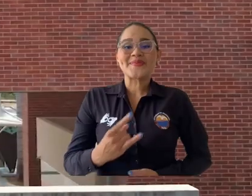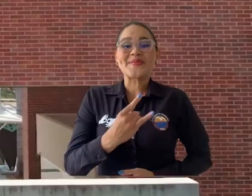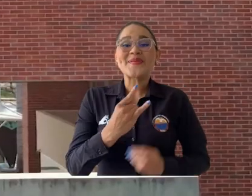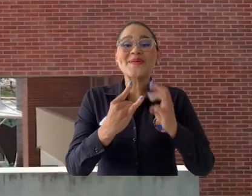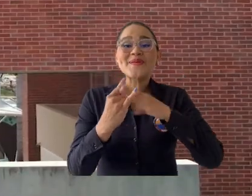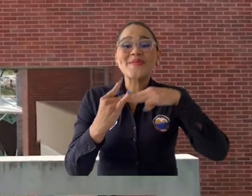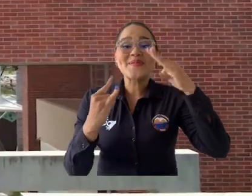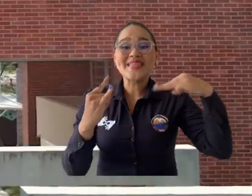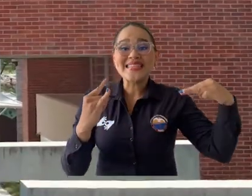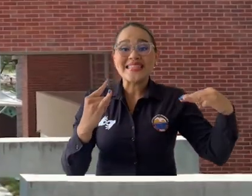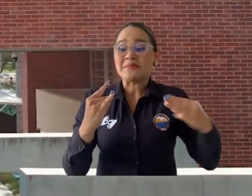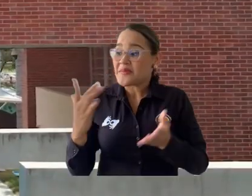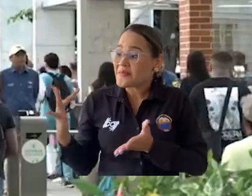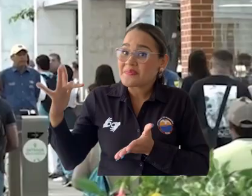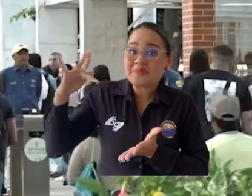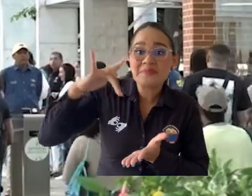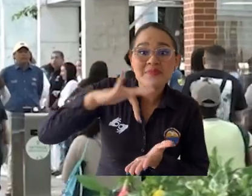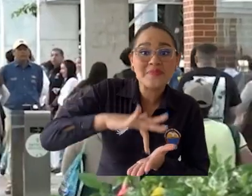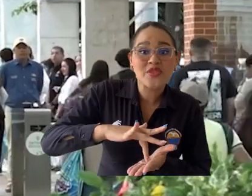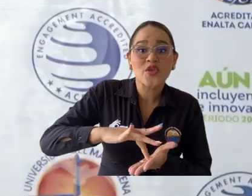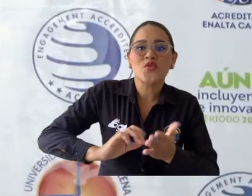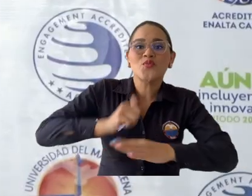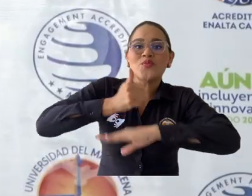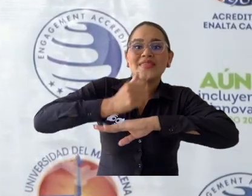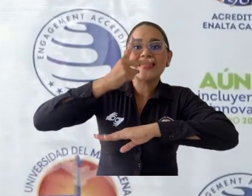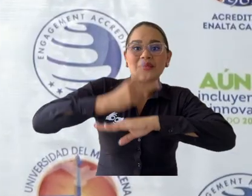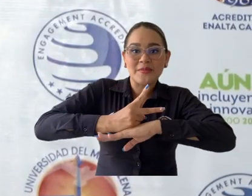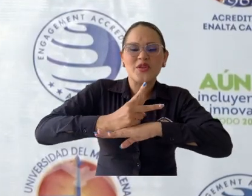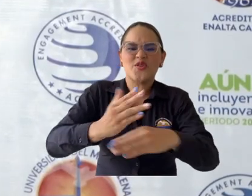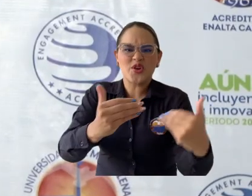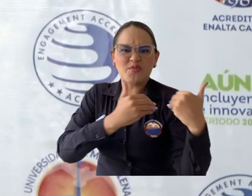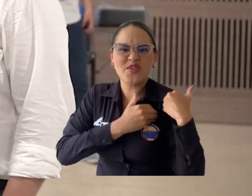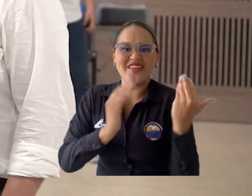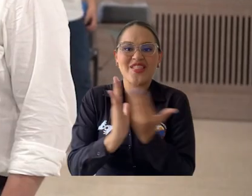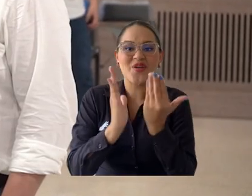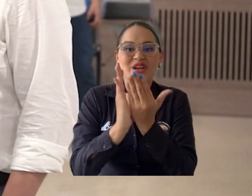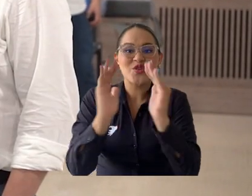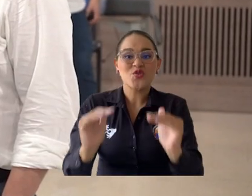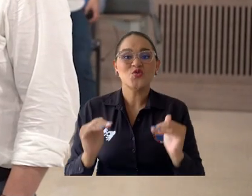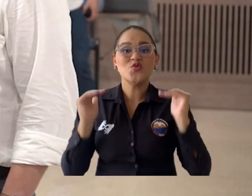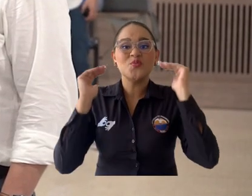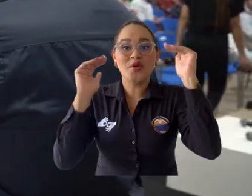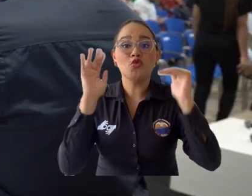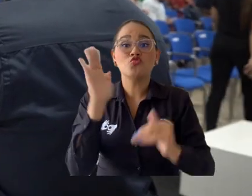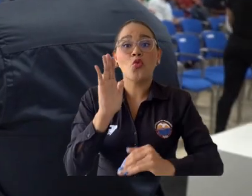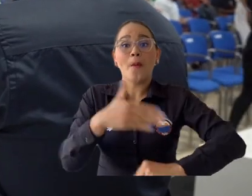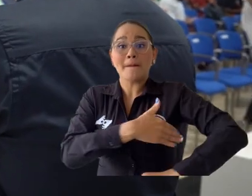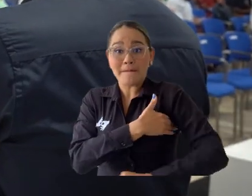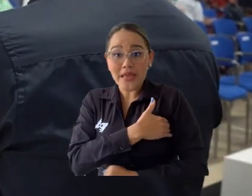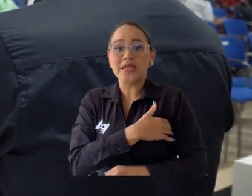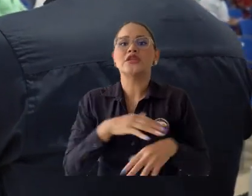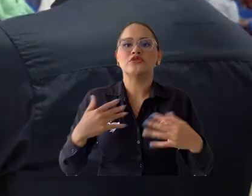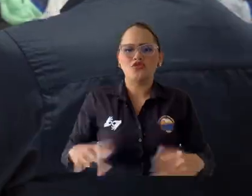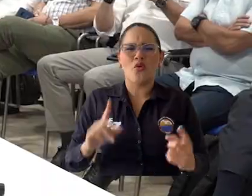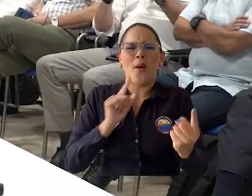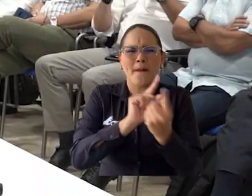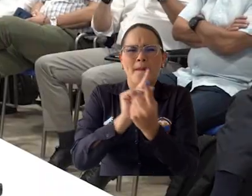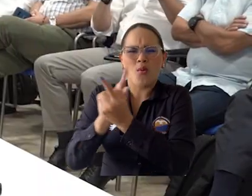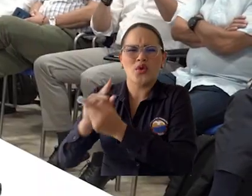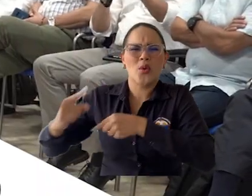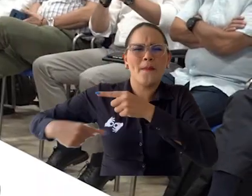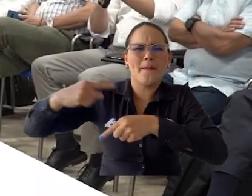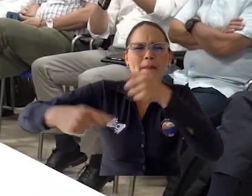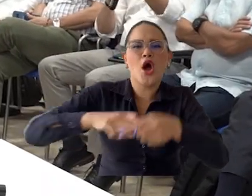La Universidad del Magdalena recibió la visita del viceministro encargado de Educación Superior durante la edición número 11 del